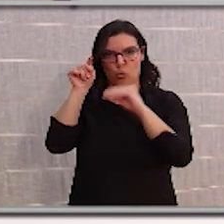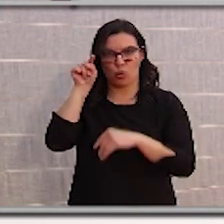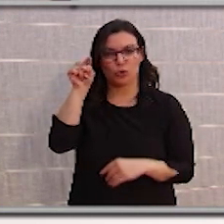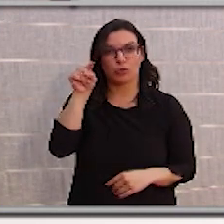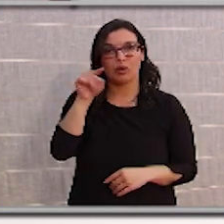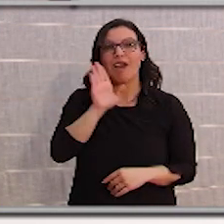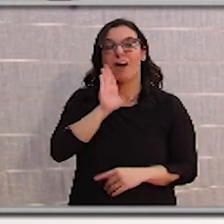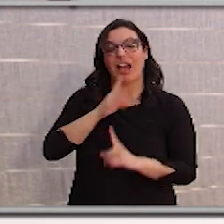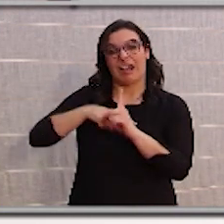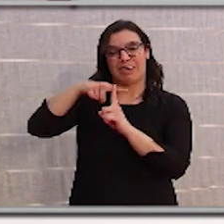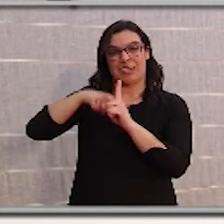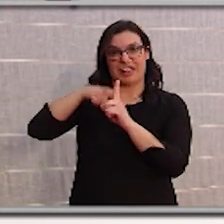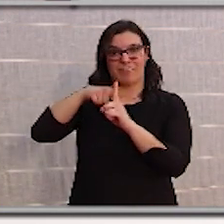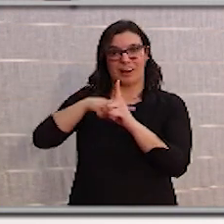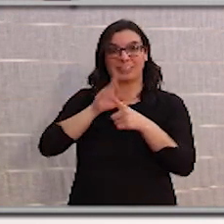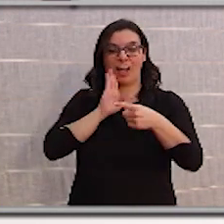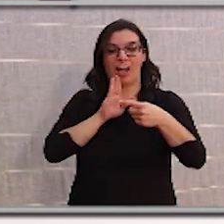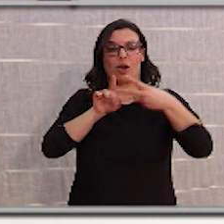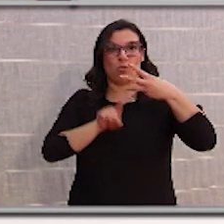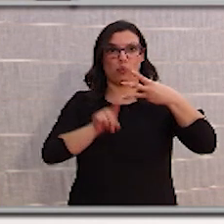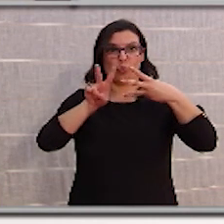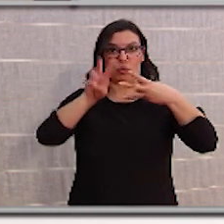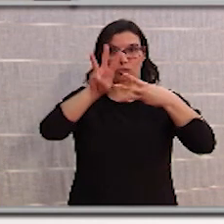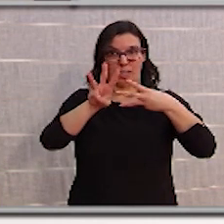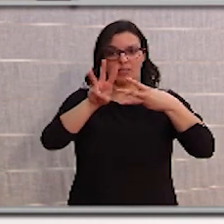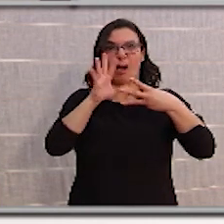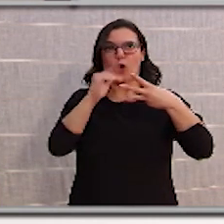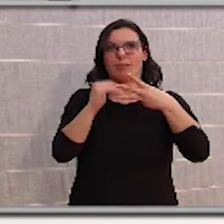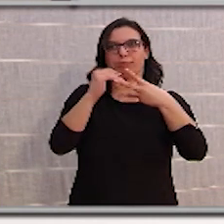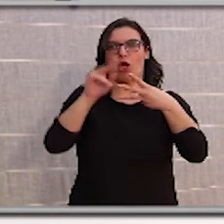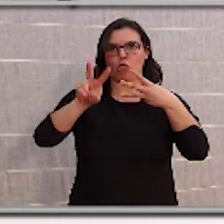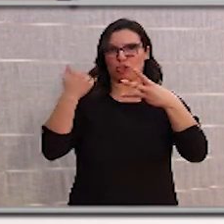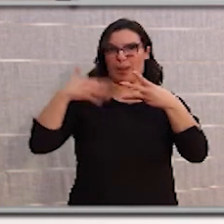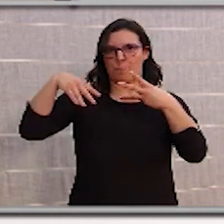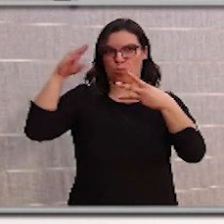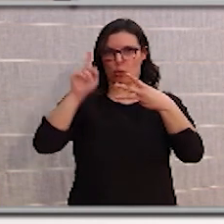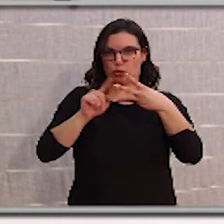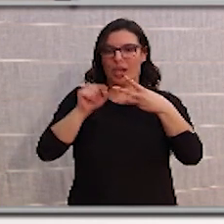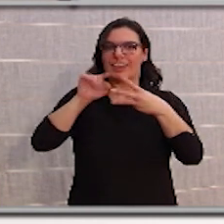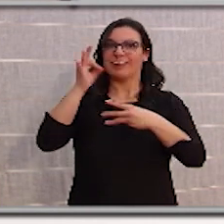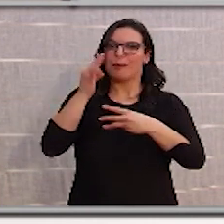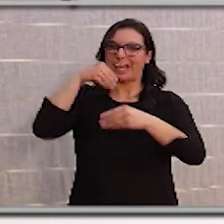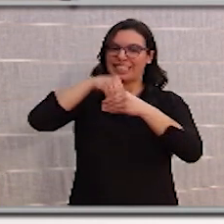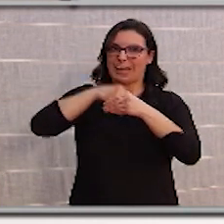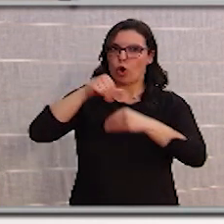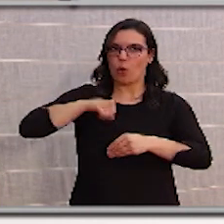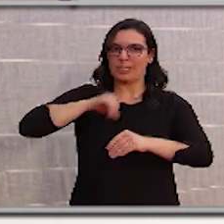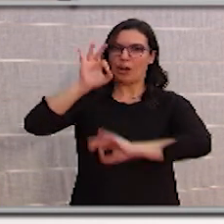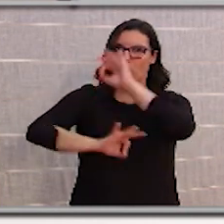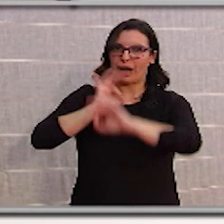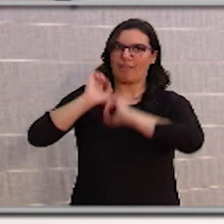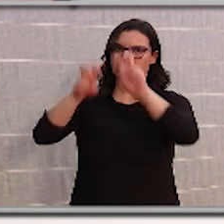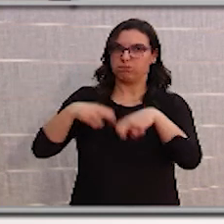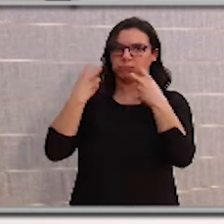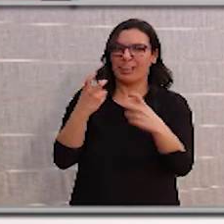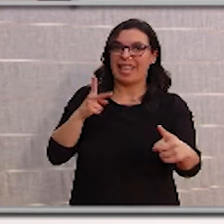acción y de contingencia en los hospitales, pasa a un nivel 2. Por lo tanto, hay que hacer una reorganización interna y hay que evitar por